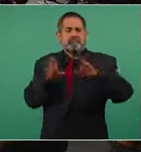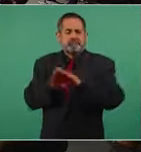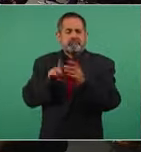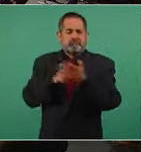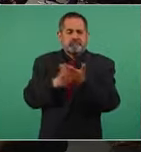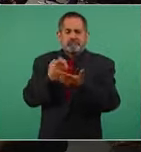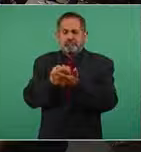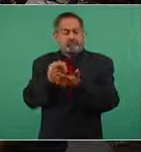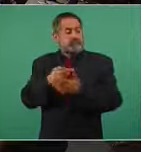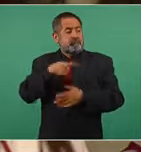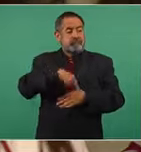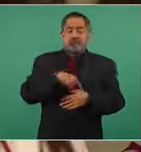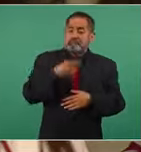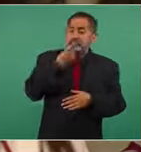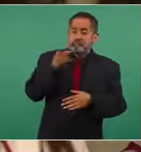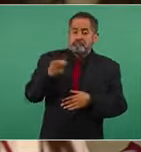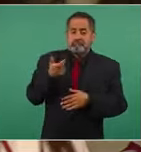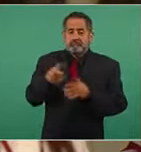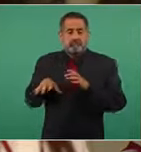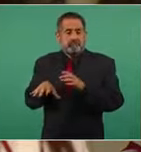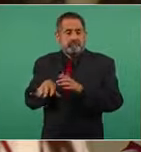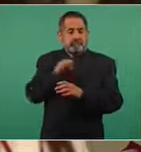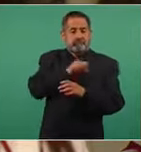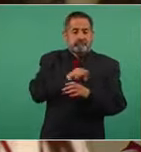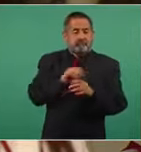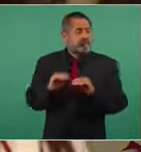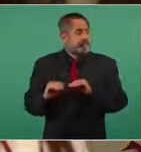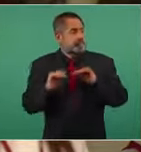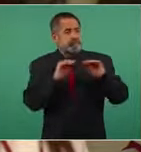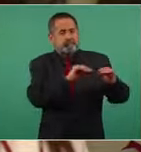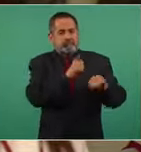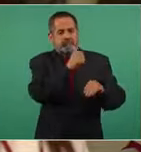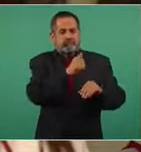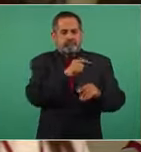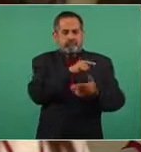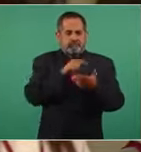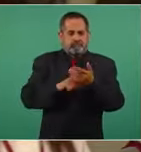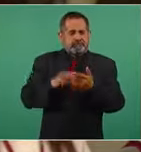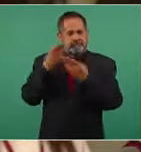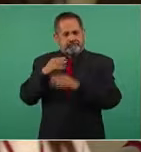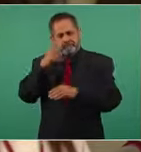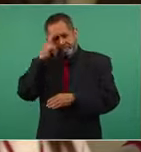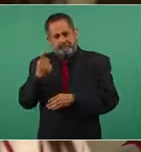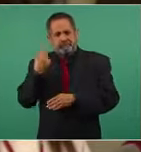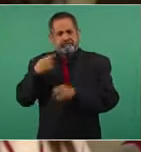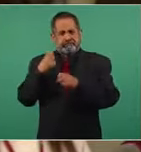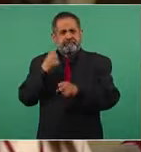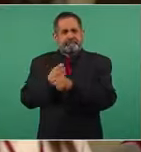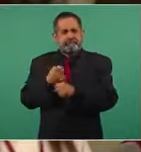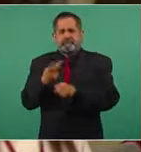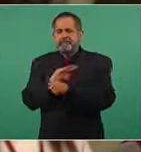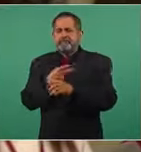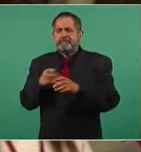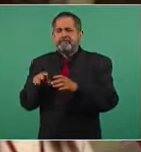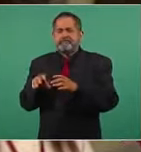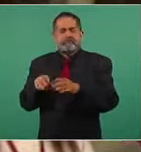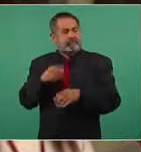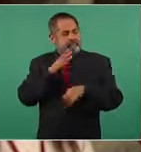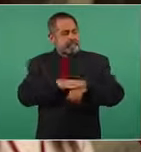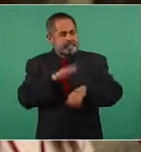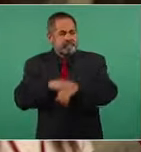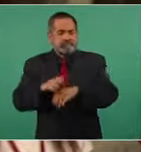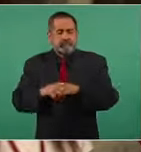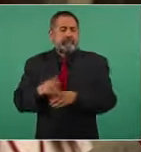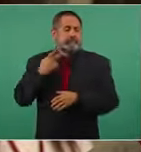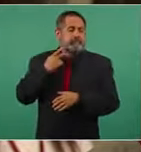economía están sacando sus capitales del país ya lo alertó el banco de méxico desde el año pasado lo ha venido alertando en lo